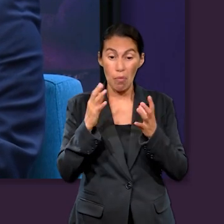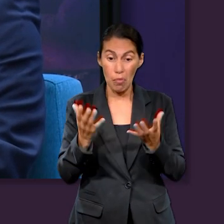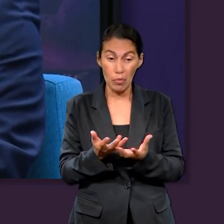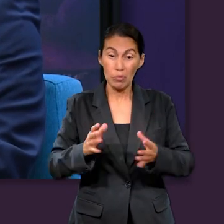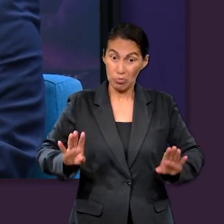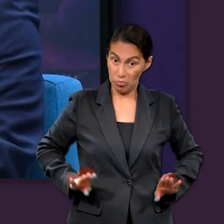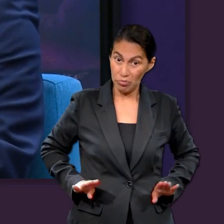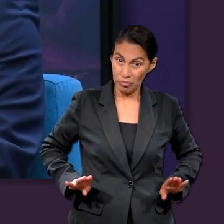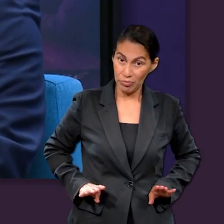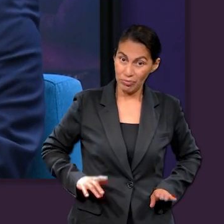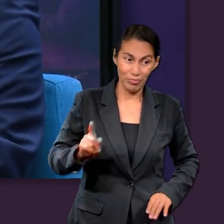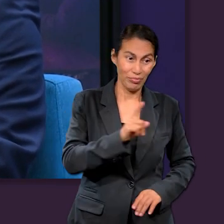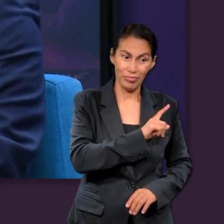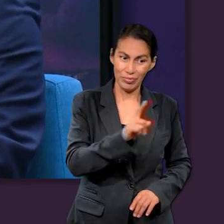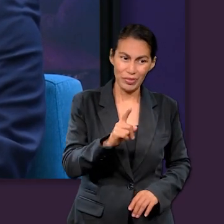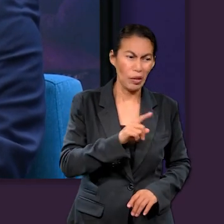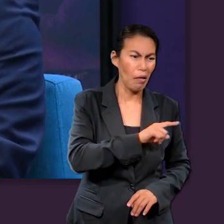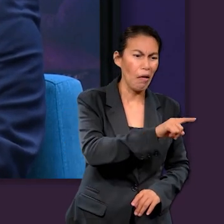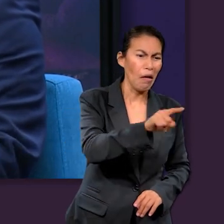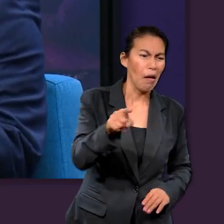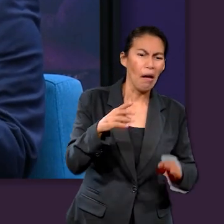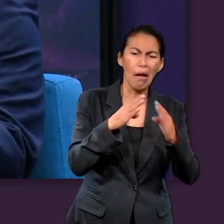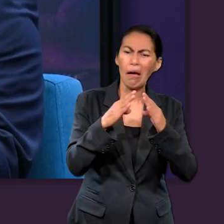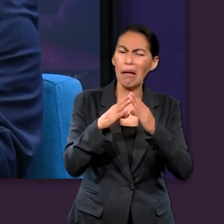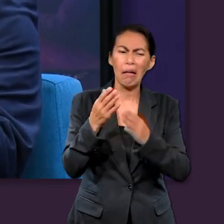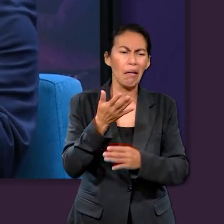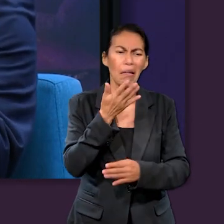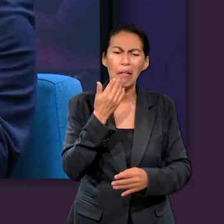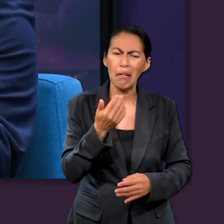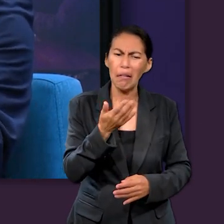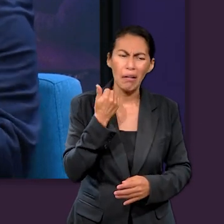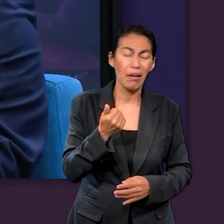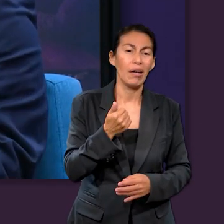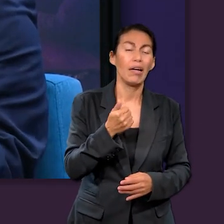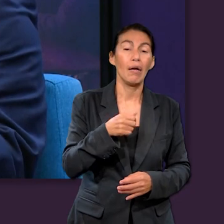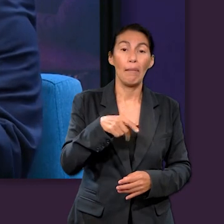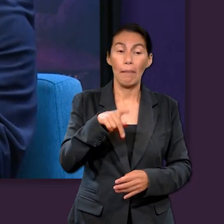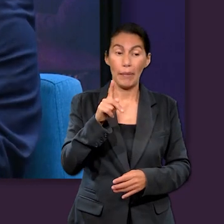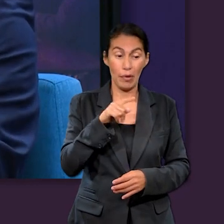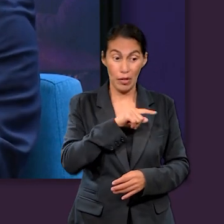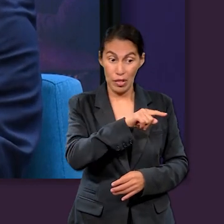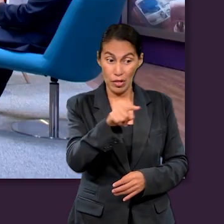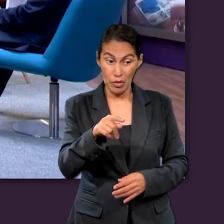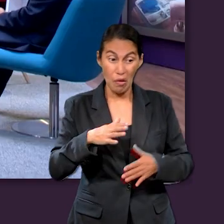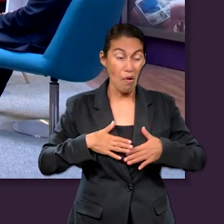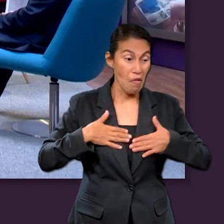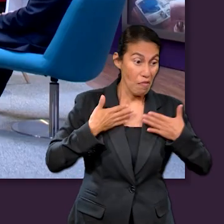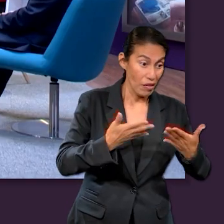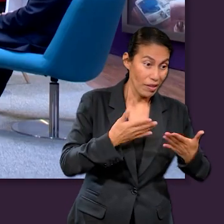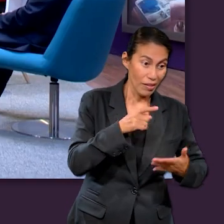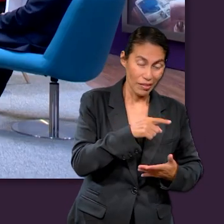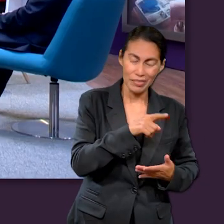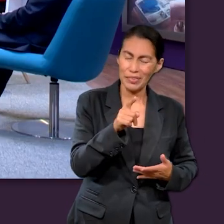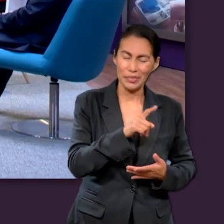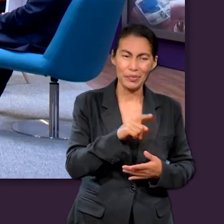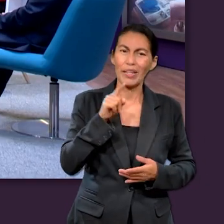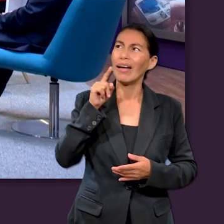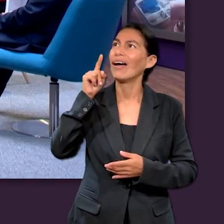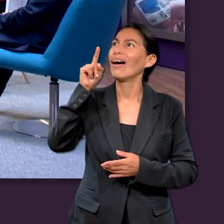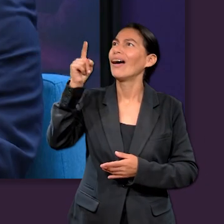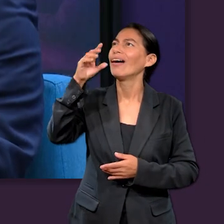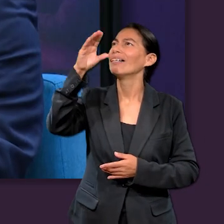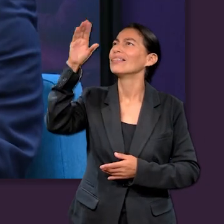el mundo no era digno, que eran errantes, que no tenían casa, no tenían lugar para vivir, pero